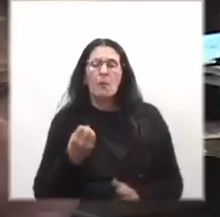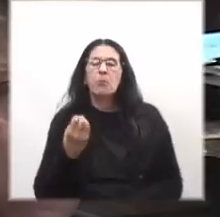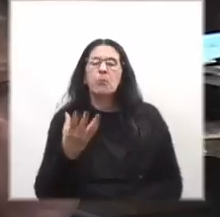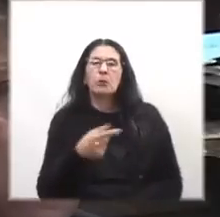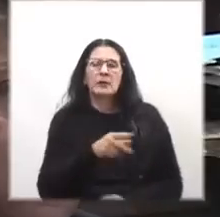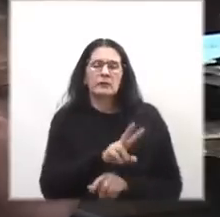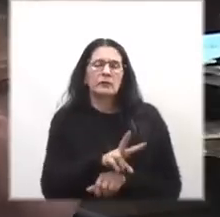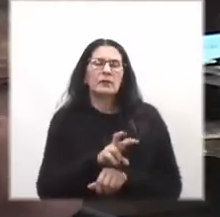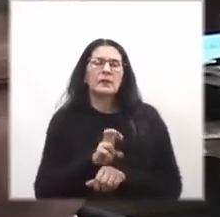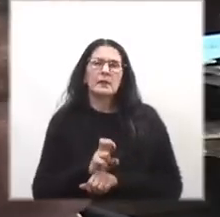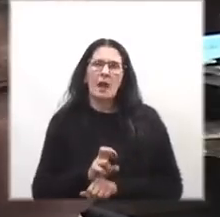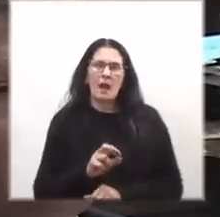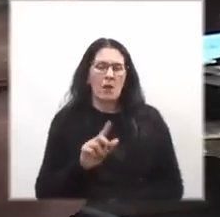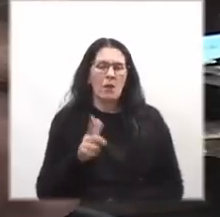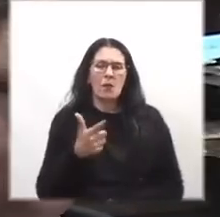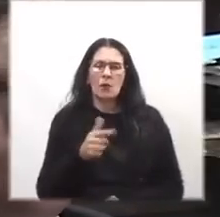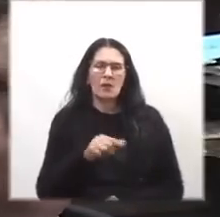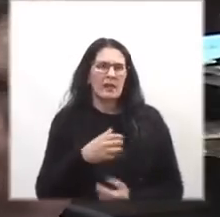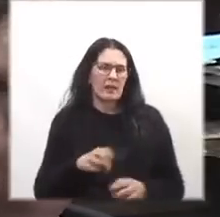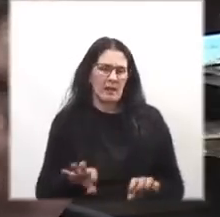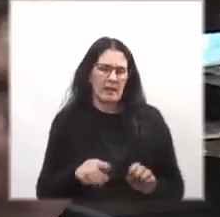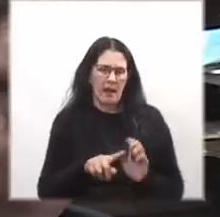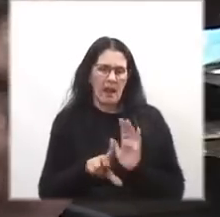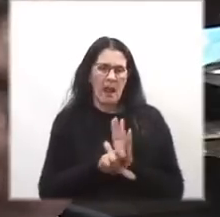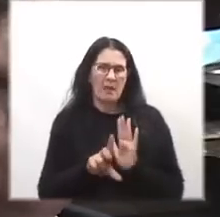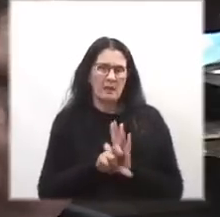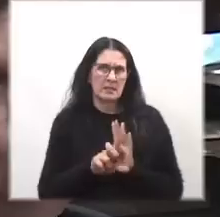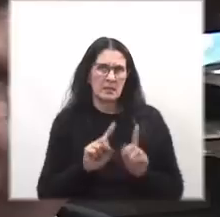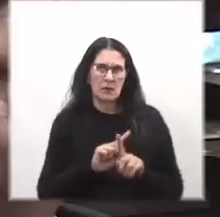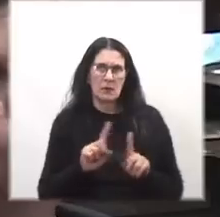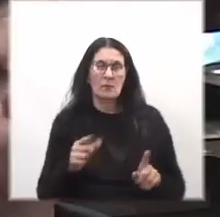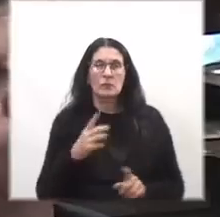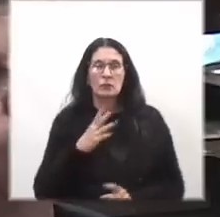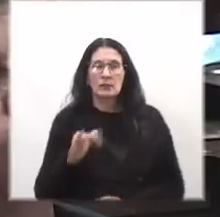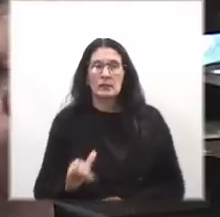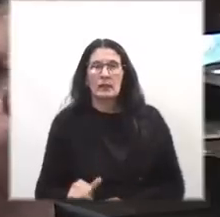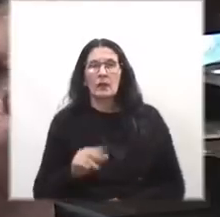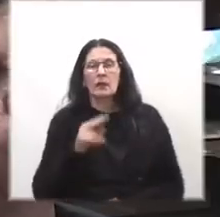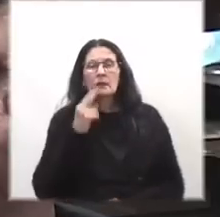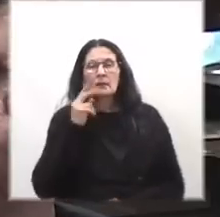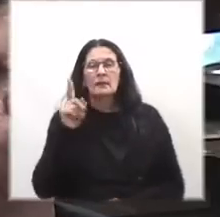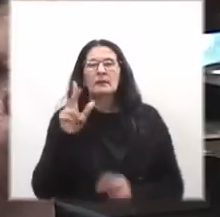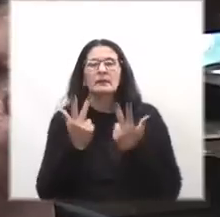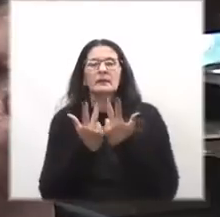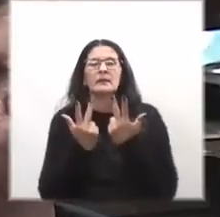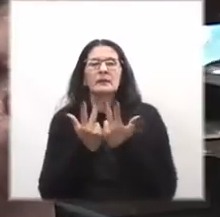fiscales no quieren tener estas leyes? Porque yo tengo acá el caso de 33, señor presidente.